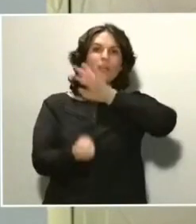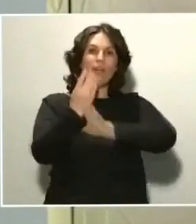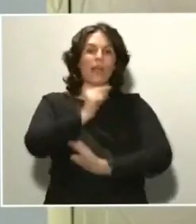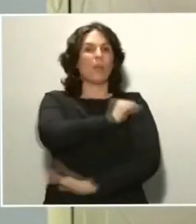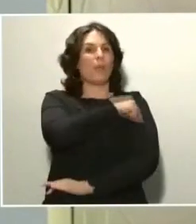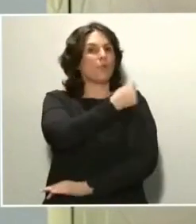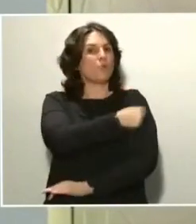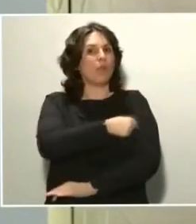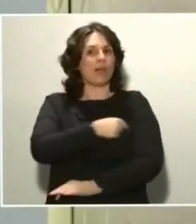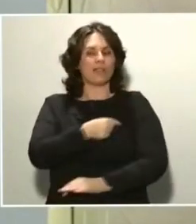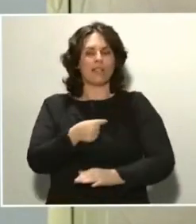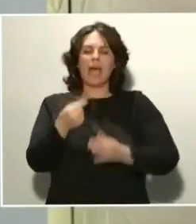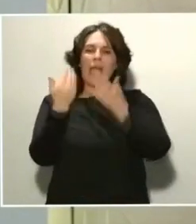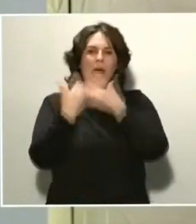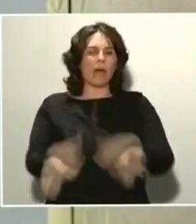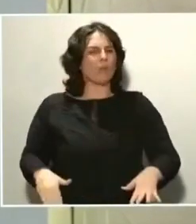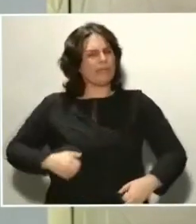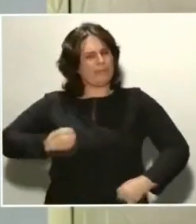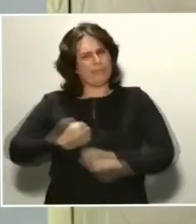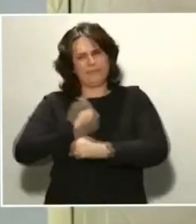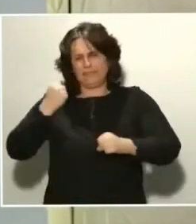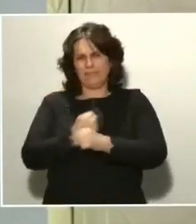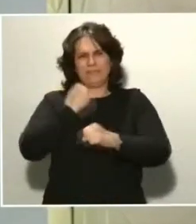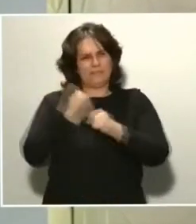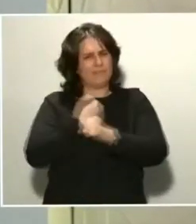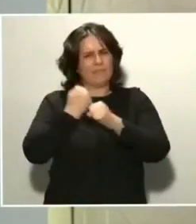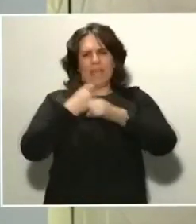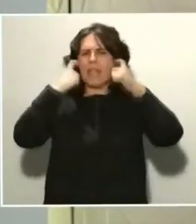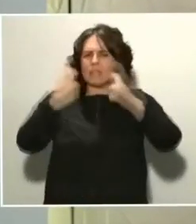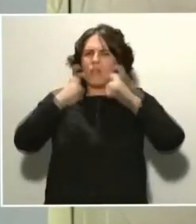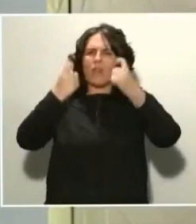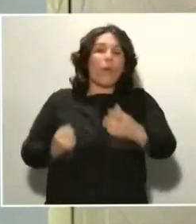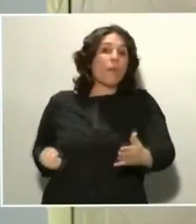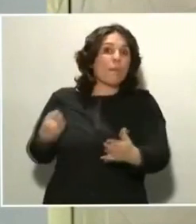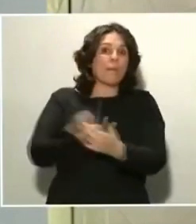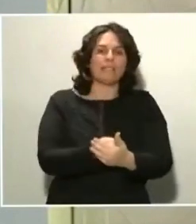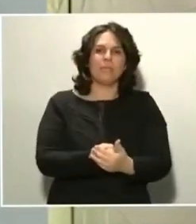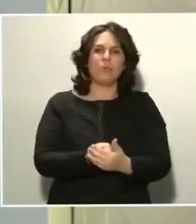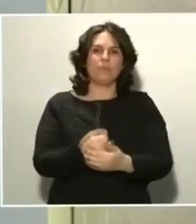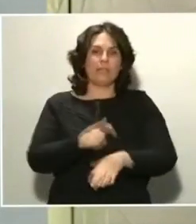muchos esfuerzos que le pongamos, no puede ser menos de lo que estamos haciendo ahora.